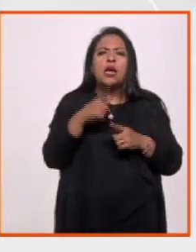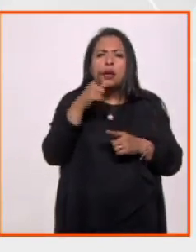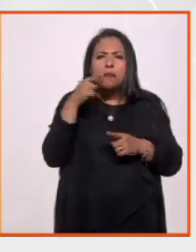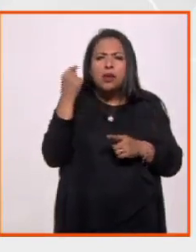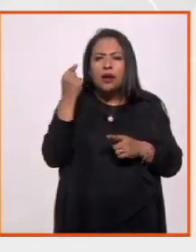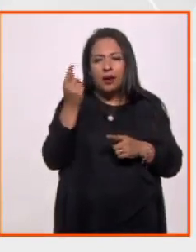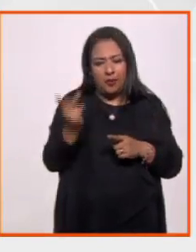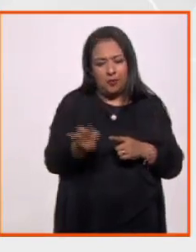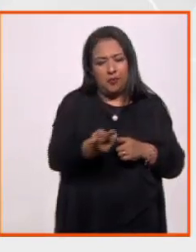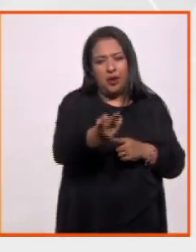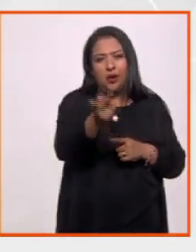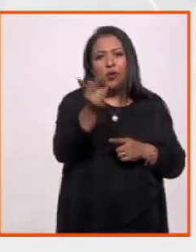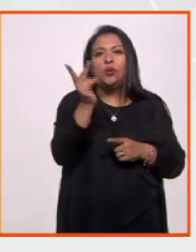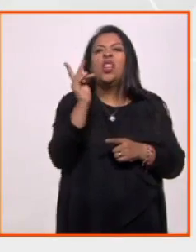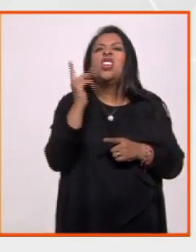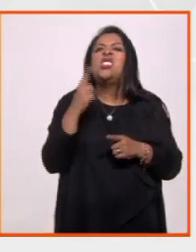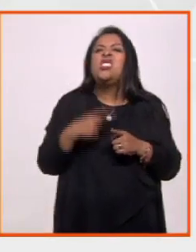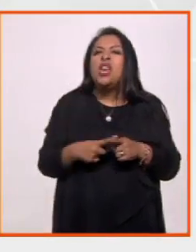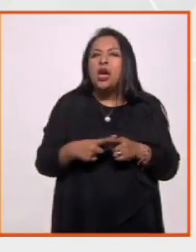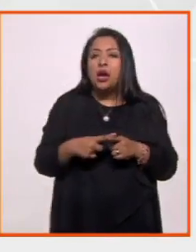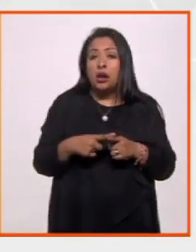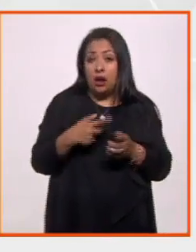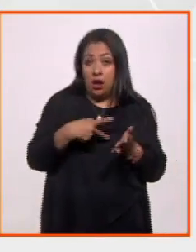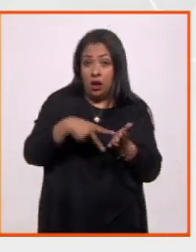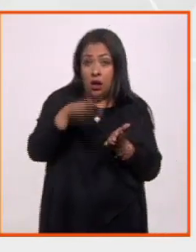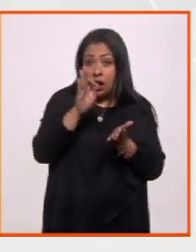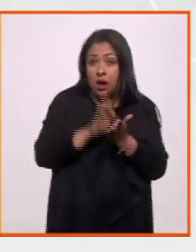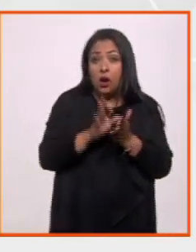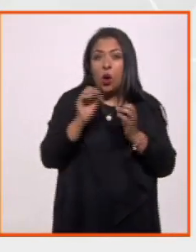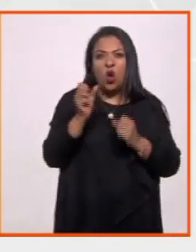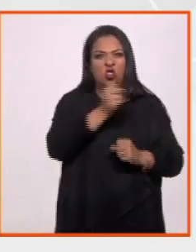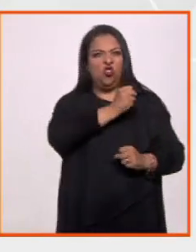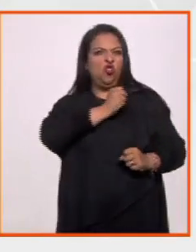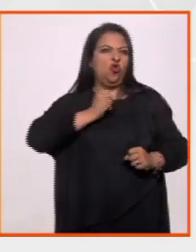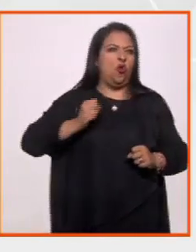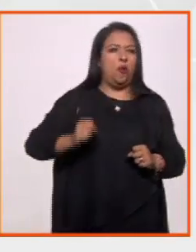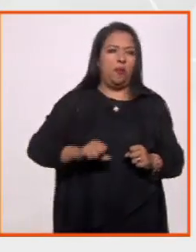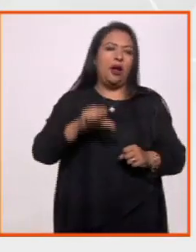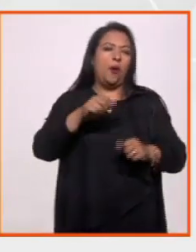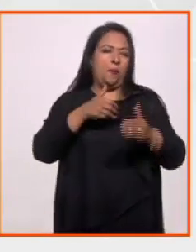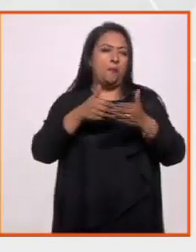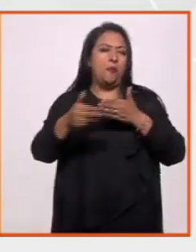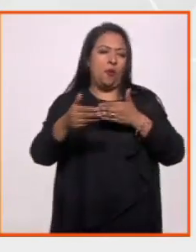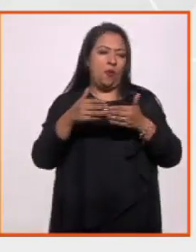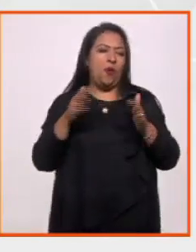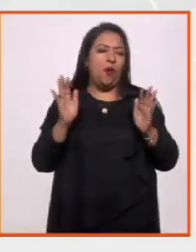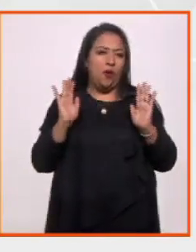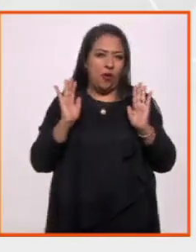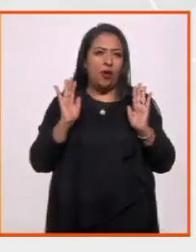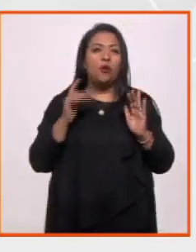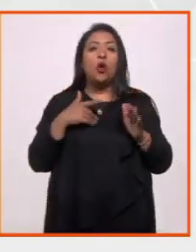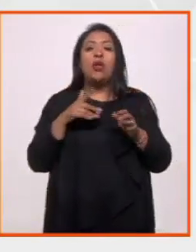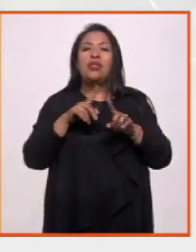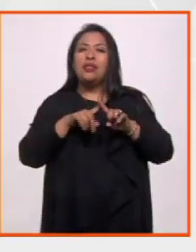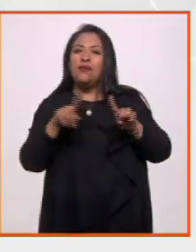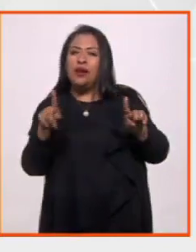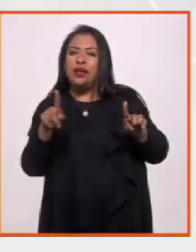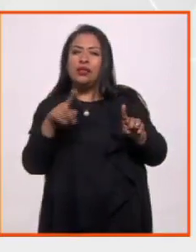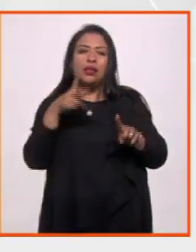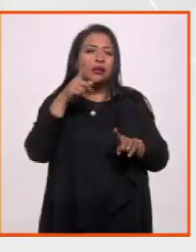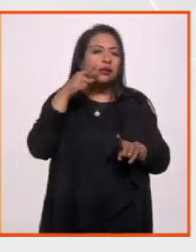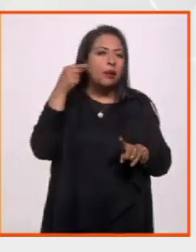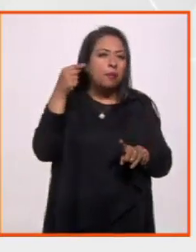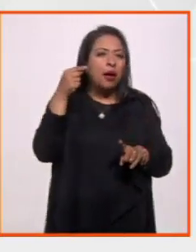primera pregunta que hacemos. ¿Quién fue Emiliano? ¿Un héroe o un superhéroe? Que ahora están de moda siempre. Entonces, ¿cuál es la diferencia entre